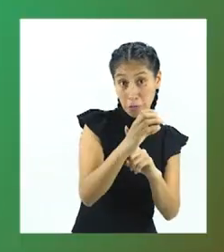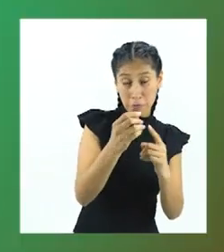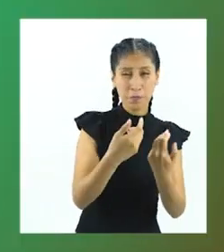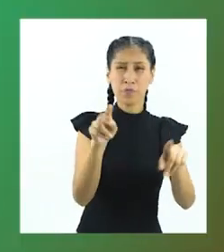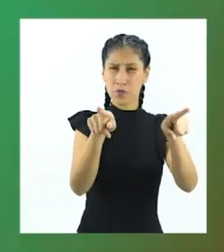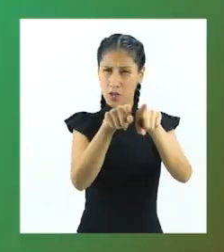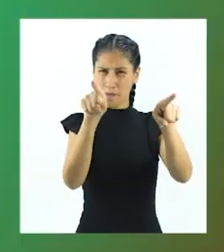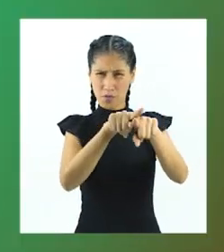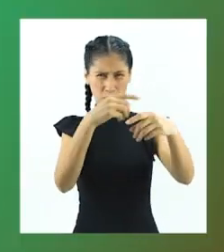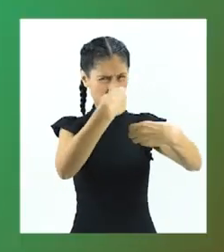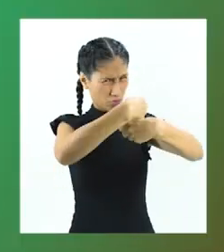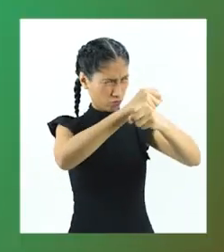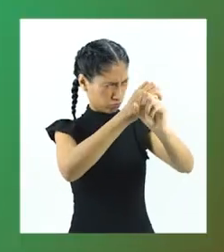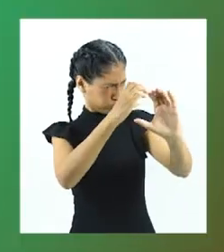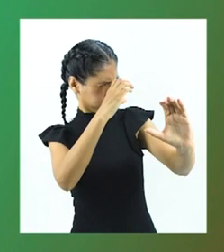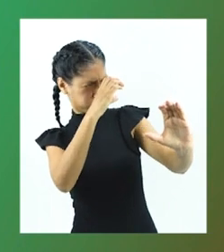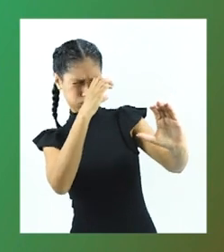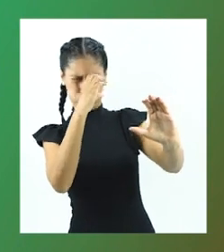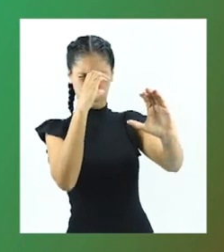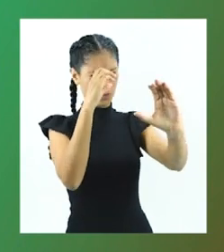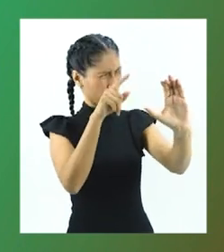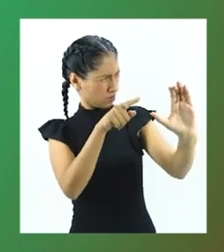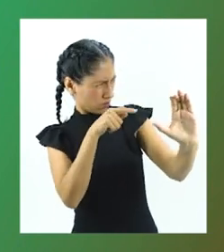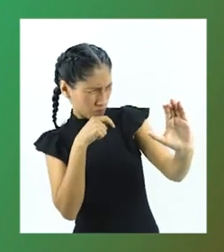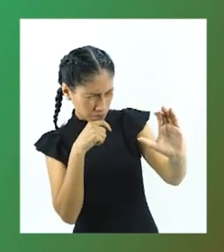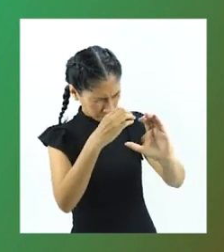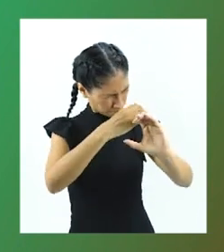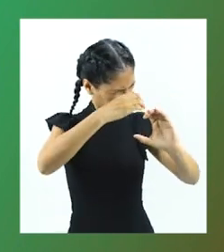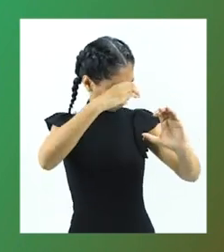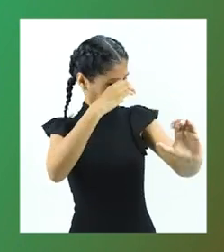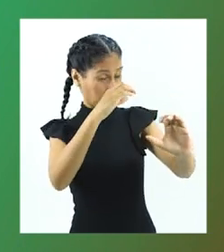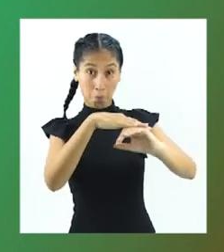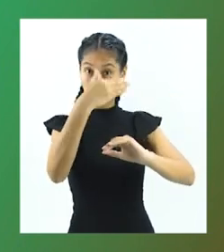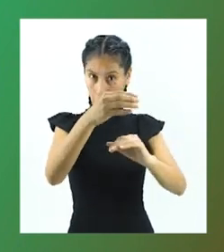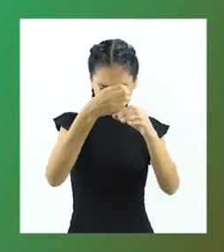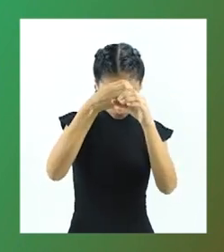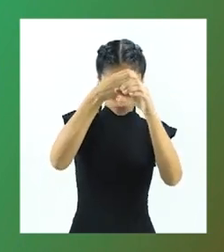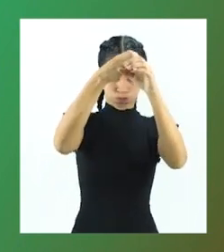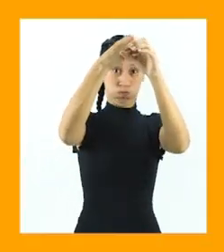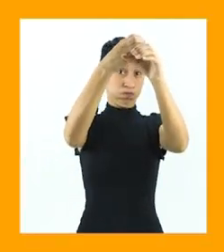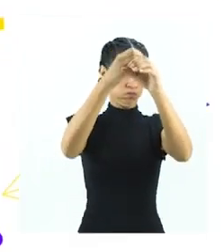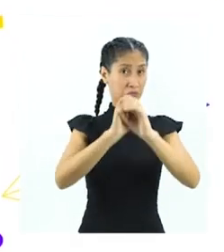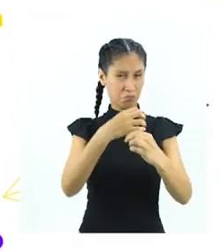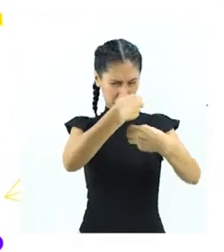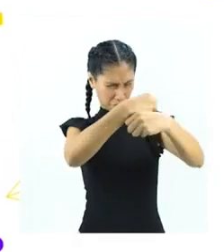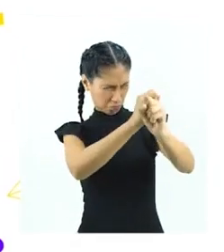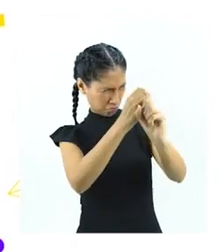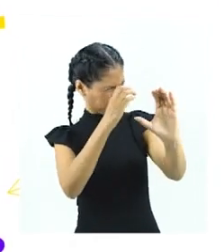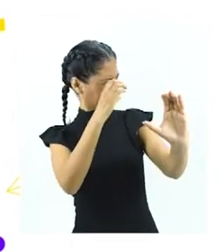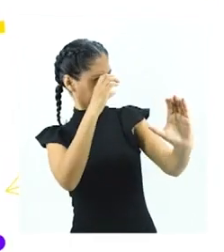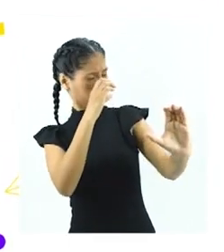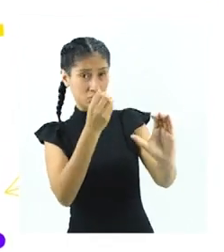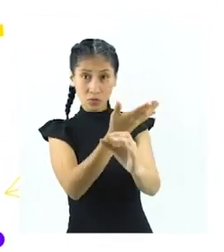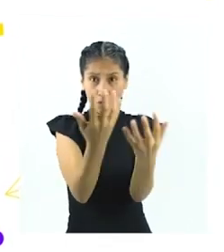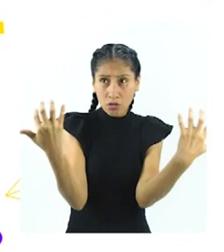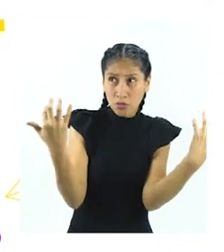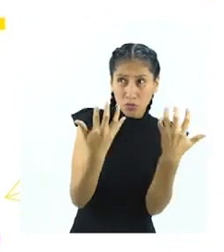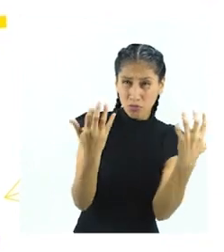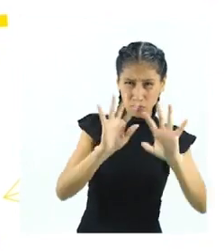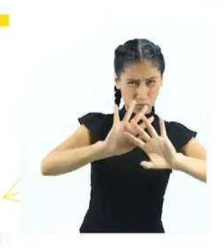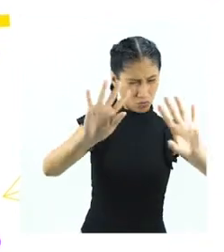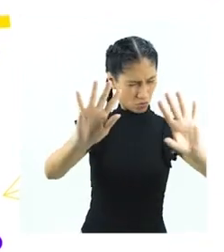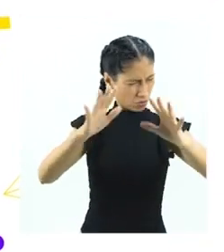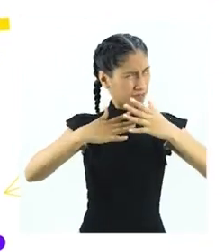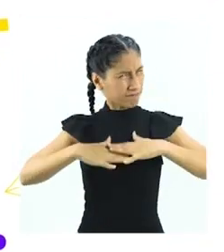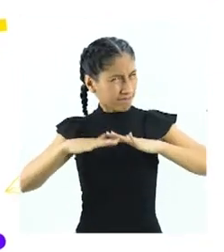del método científico con la finalidad de producir o crear conocimiento científico. Que no les asuste si digo que en la